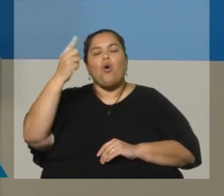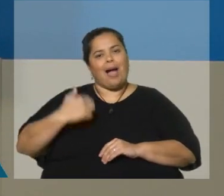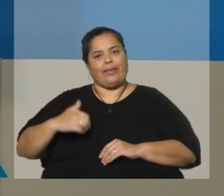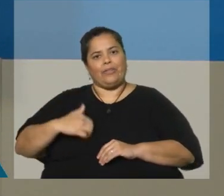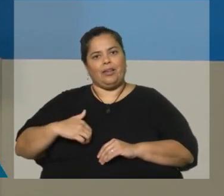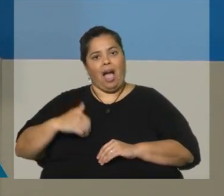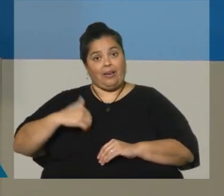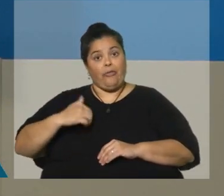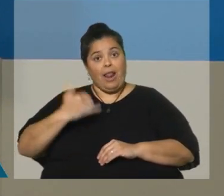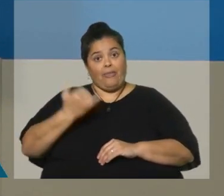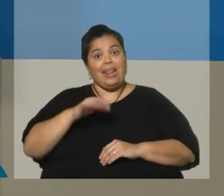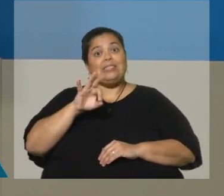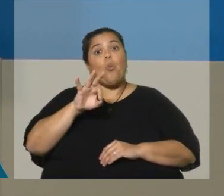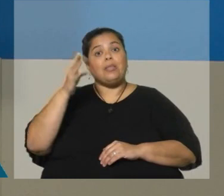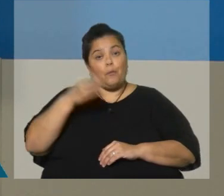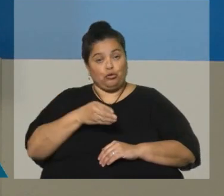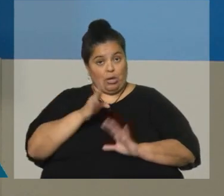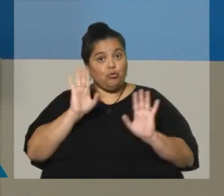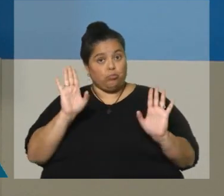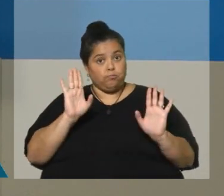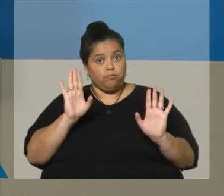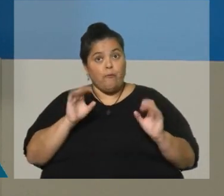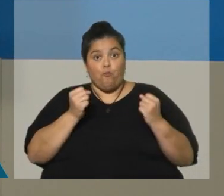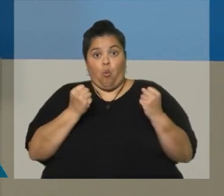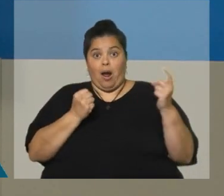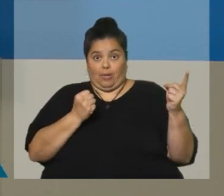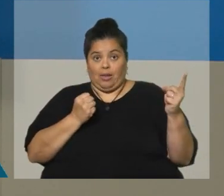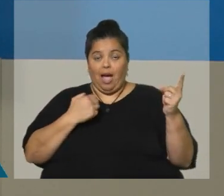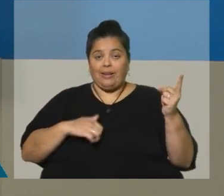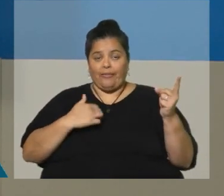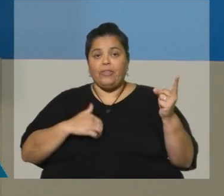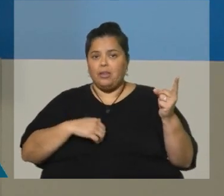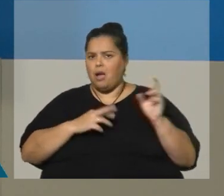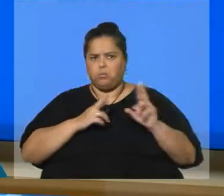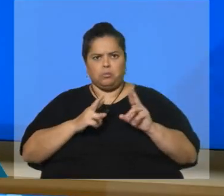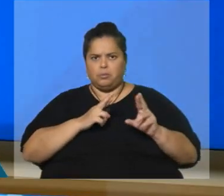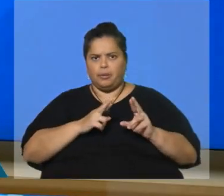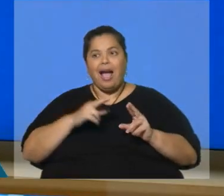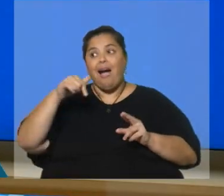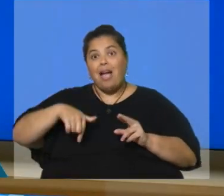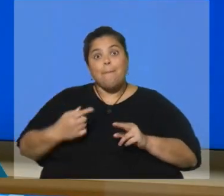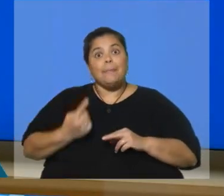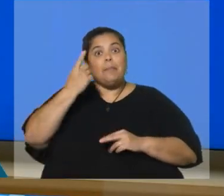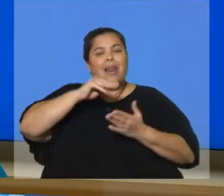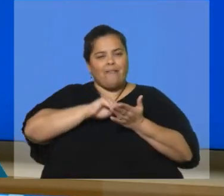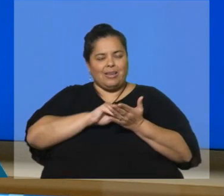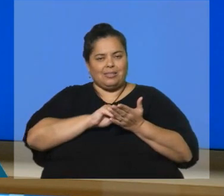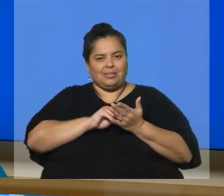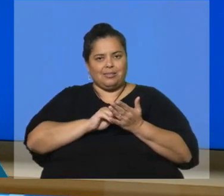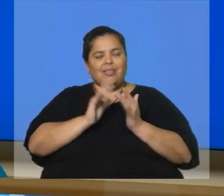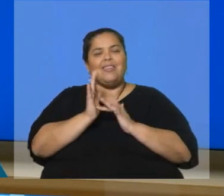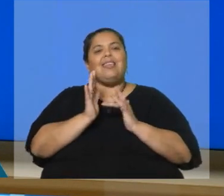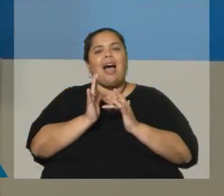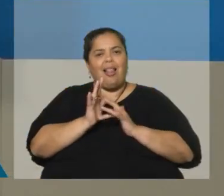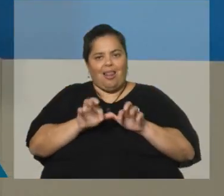está con un 50%, así que allí tenemos todavía... Ahí están fuertes, entonces. Muy fuertes. Argentina es... Pero acá es la primera vez que se hace así digital. Acá es la primera vez que se hace.